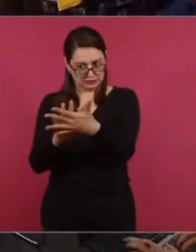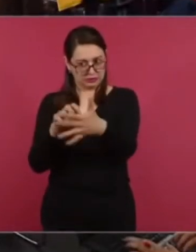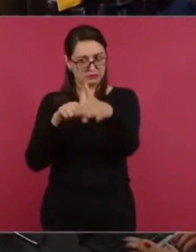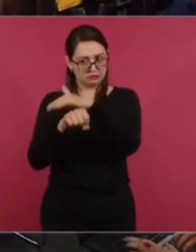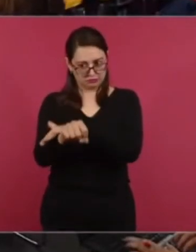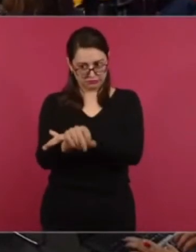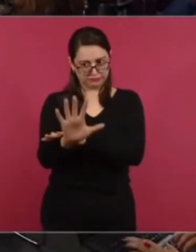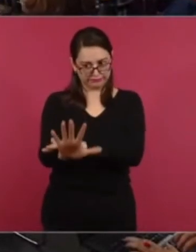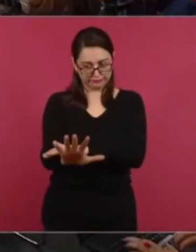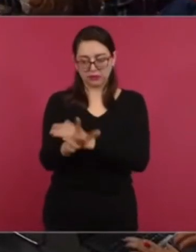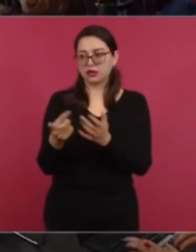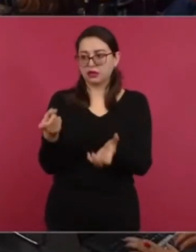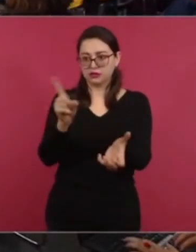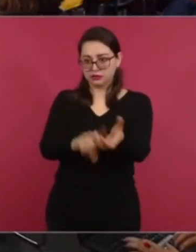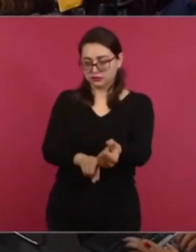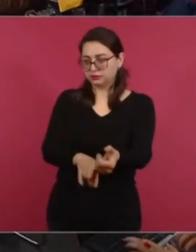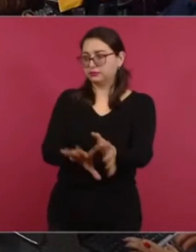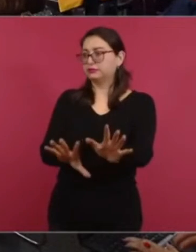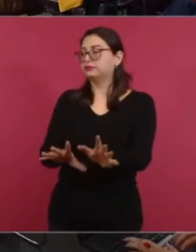con